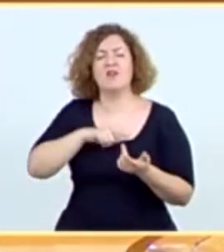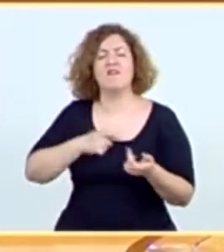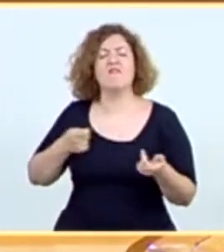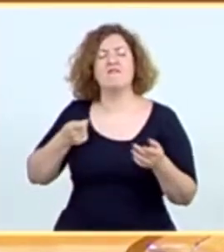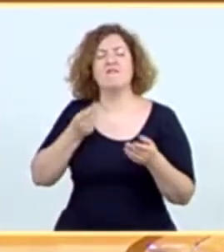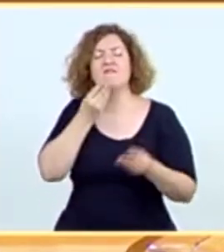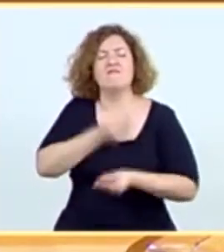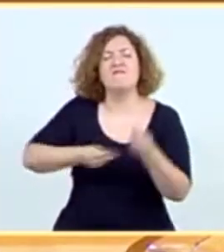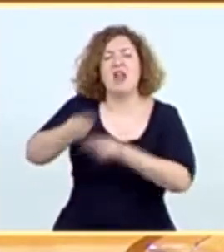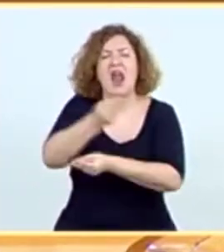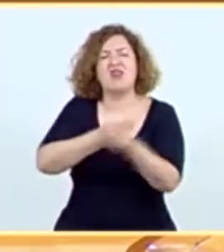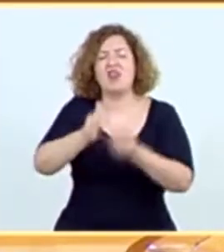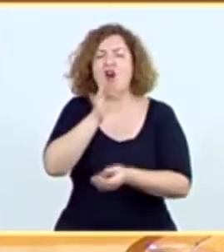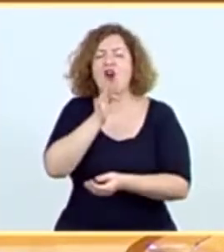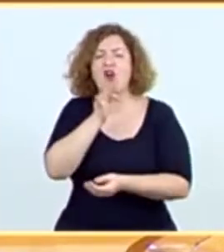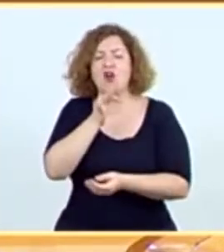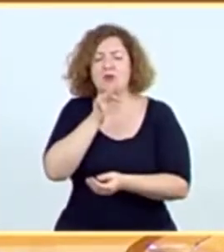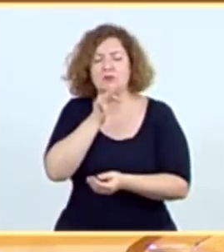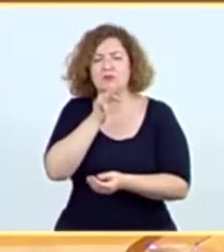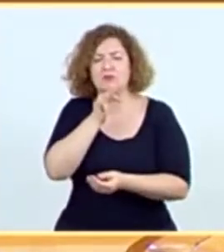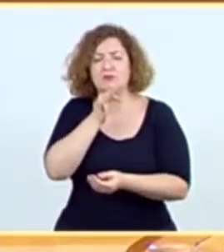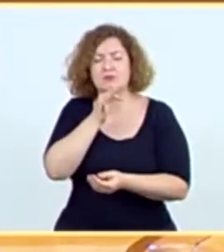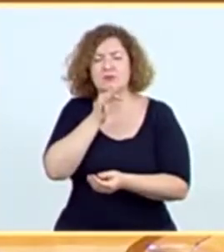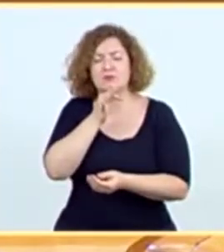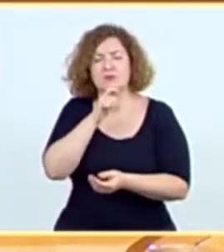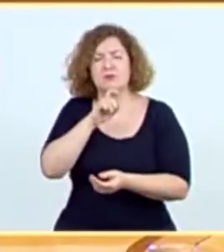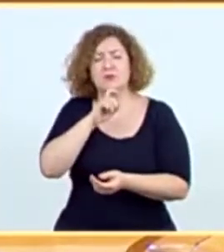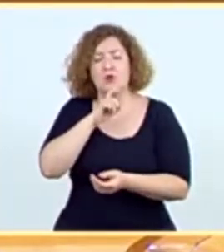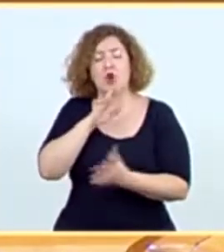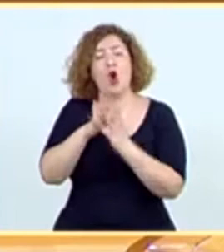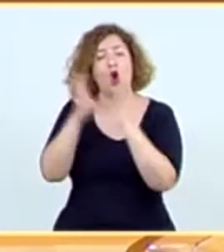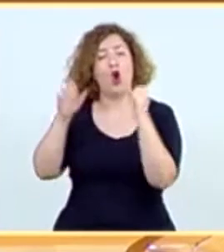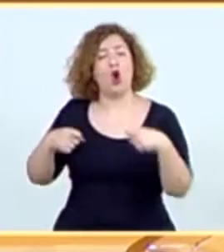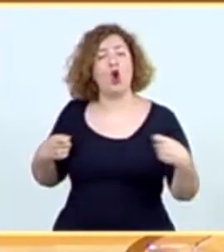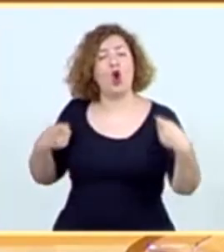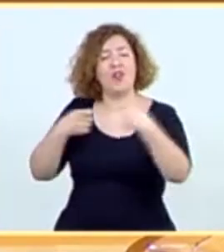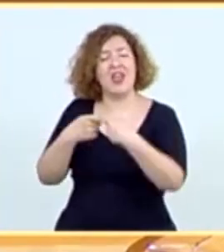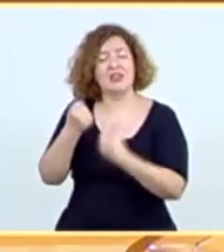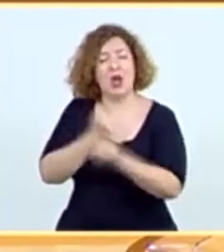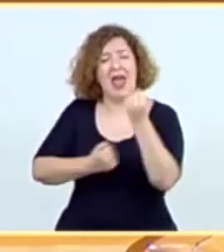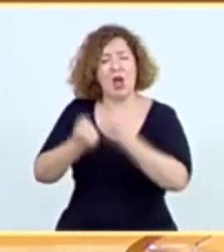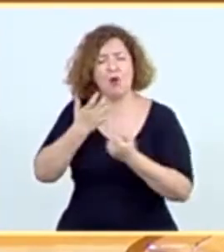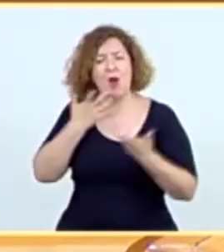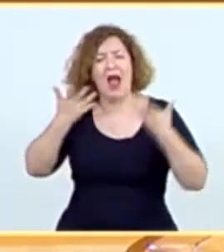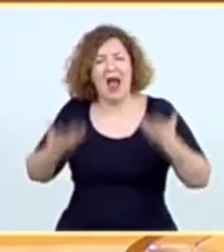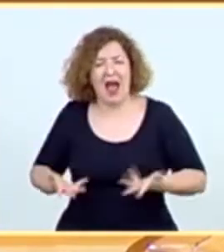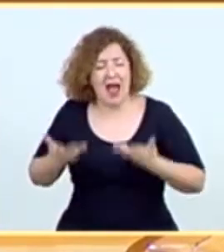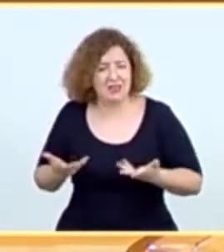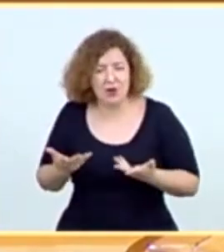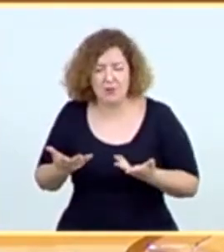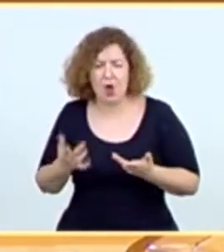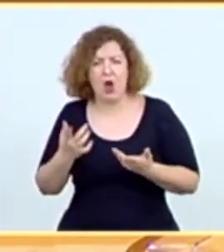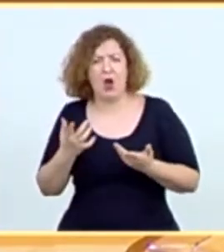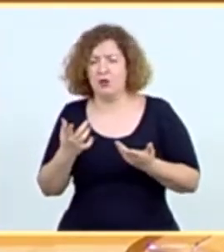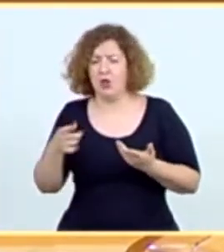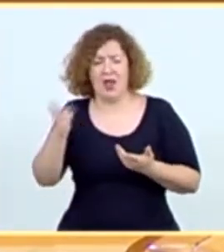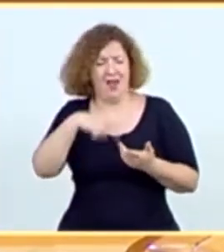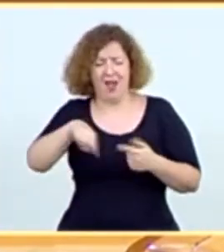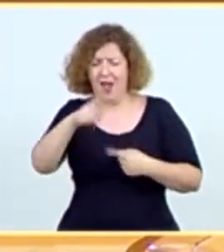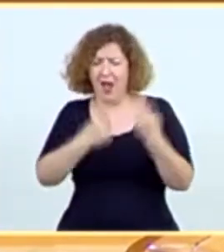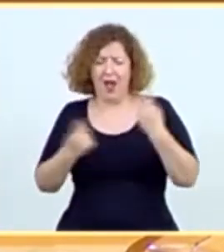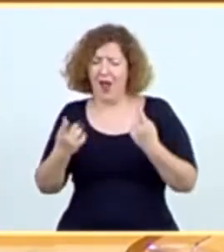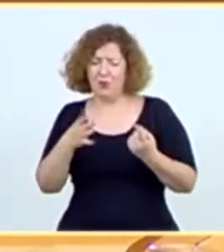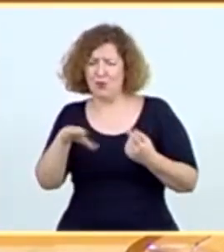basado en la actualización de los conciertos económicos que siguen sin entender algunos de ustedes,